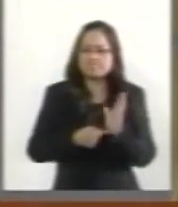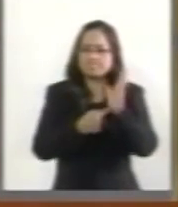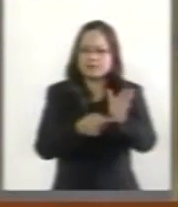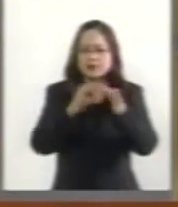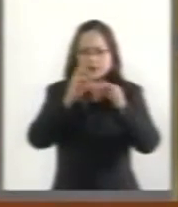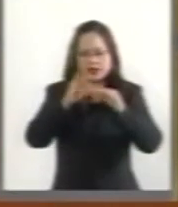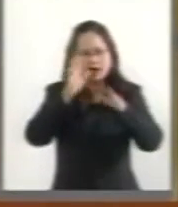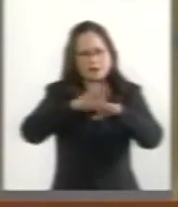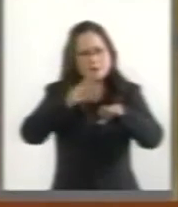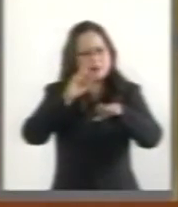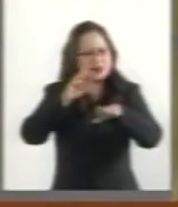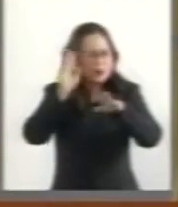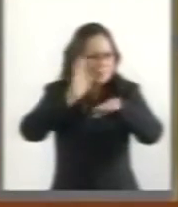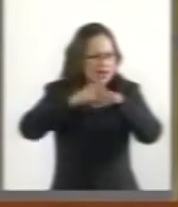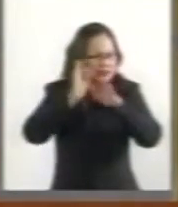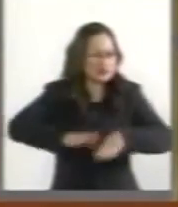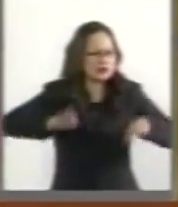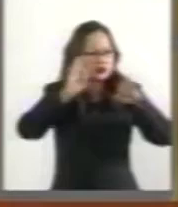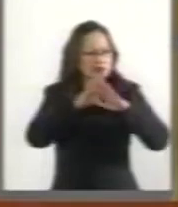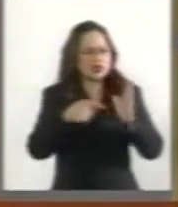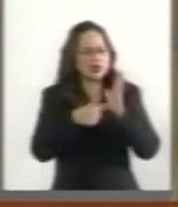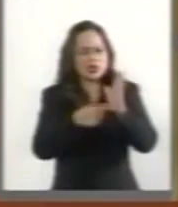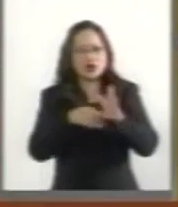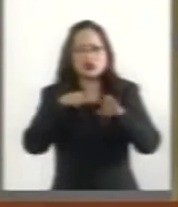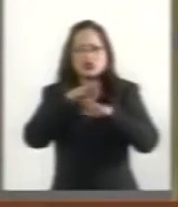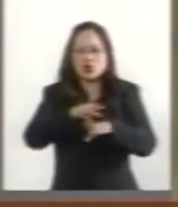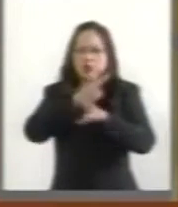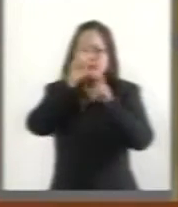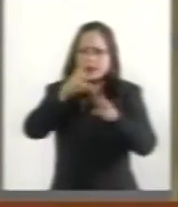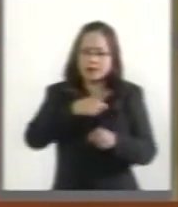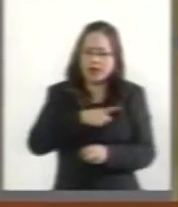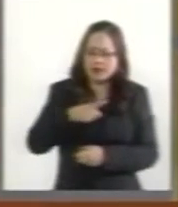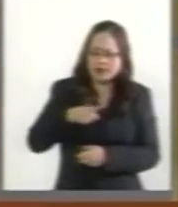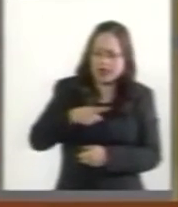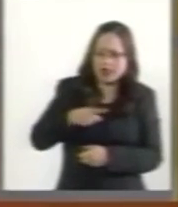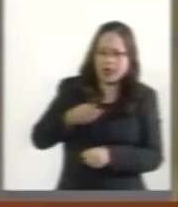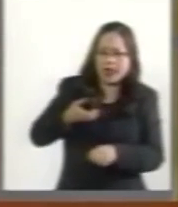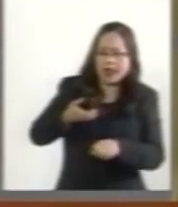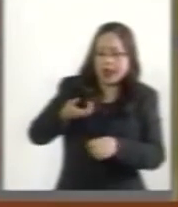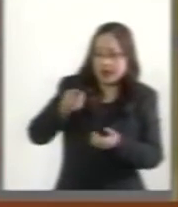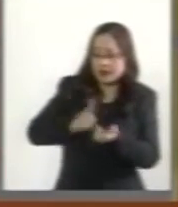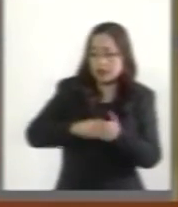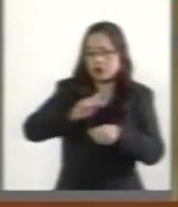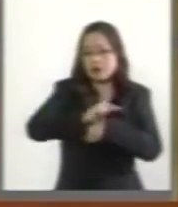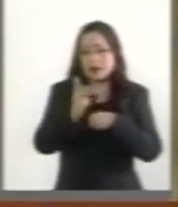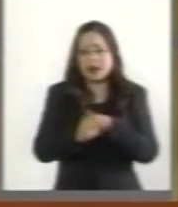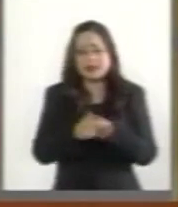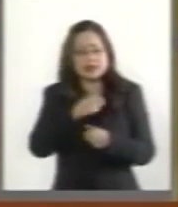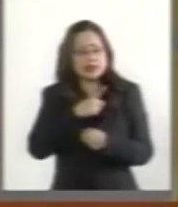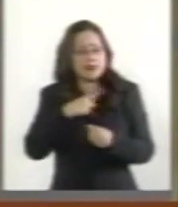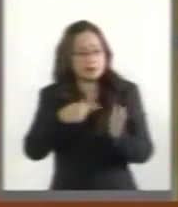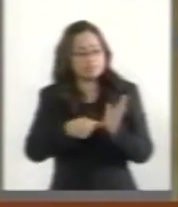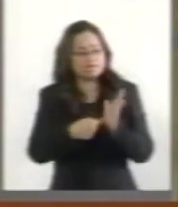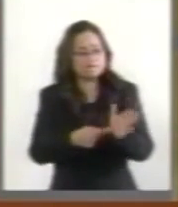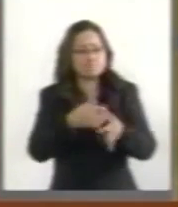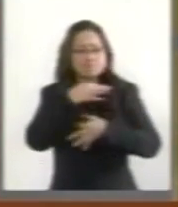fundamental. Todo lo referente a deuda en nuestro país debe de ser público